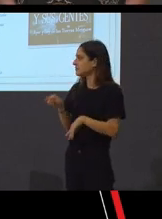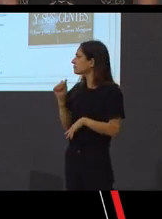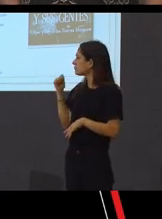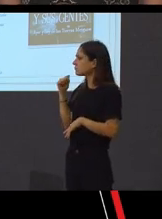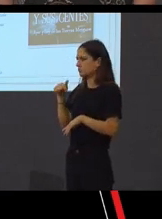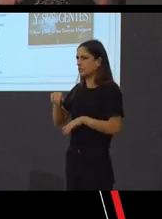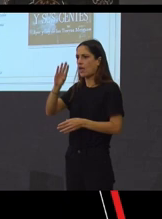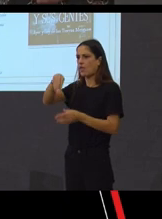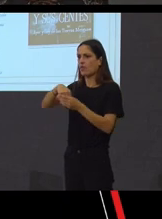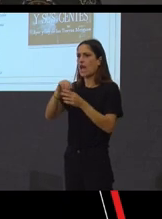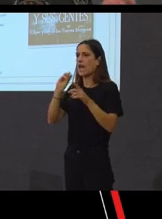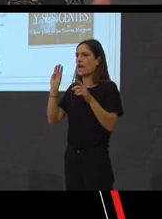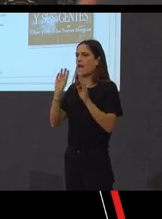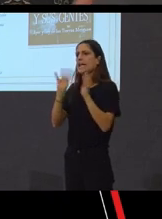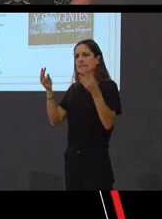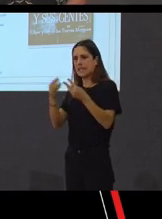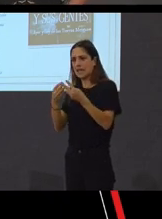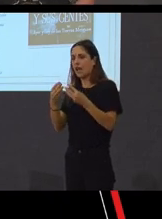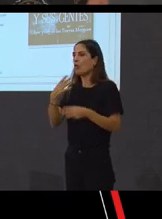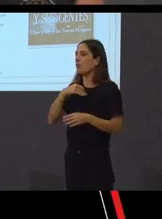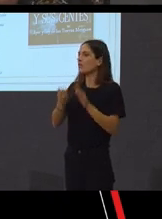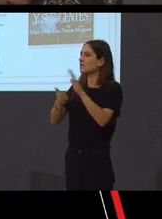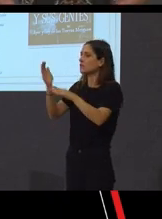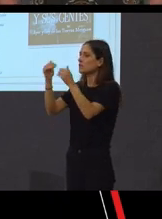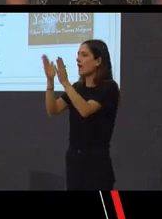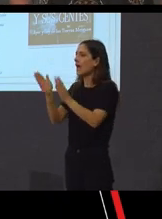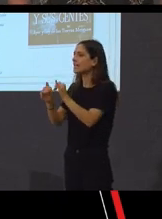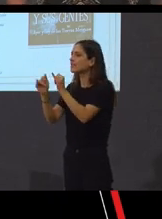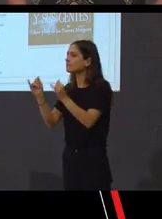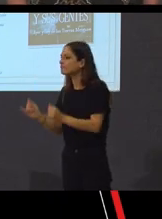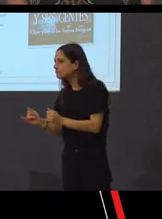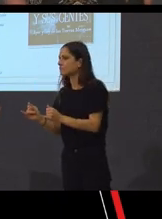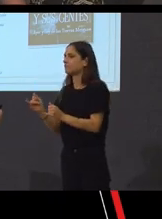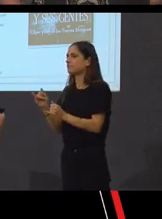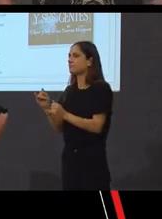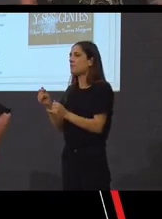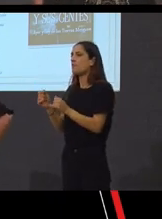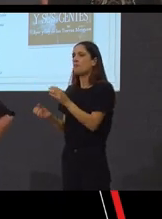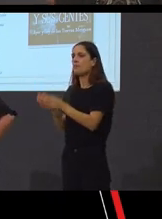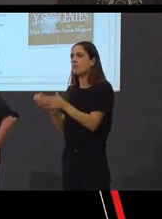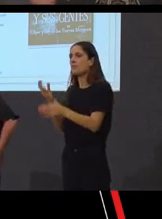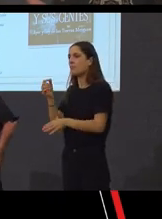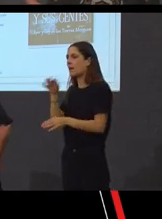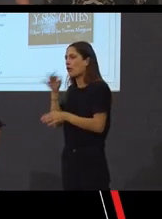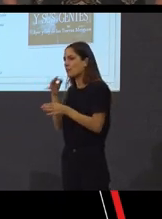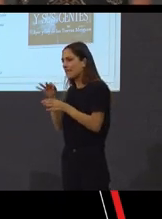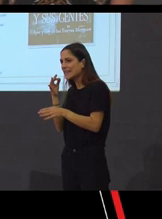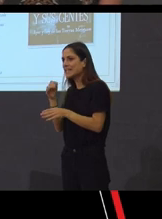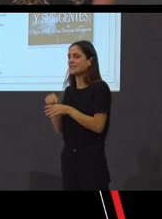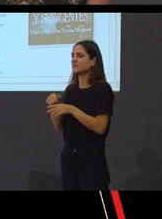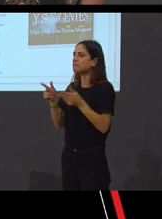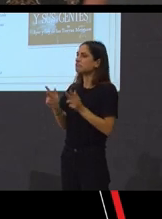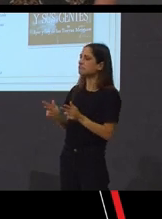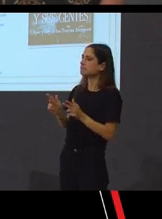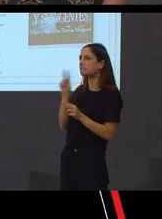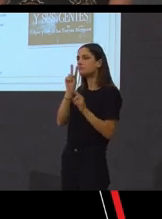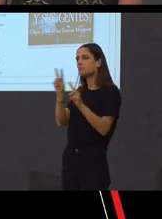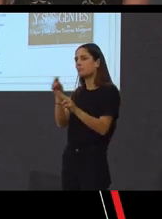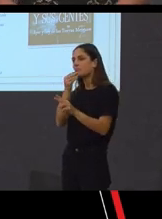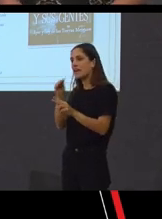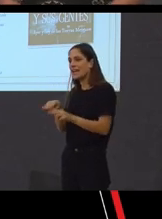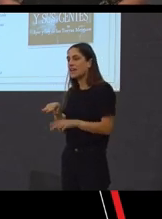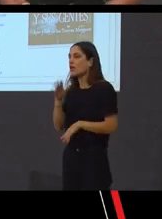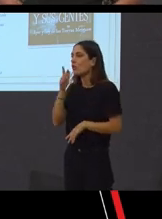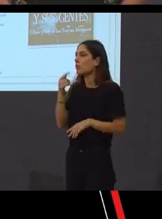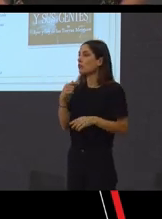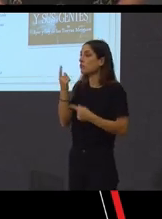podes chegar a casa, a facer palomitas e ver esta maravilla, vale, e cuidado, porque hai moita xente, hai moita xente que